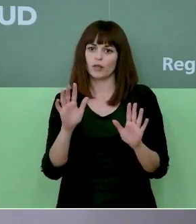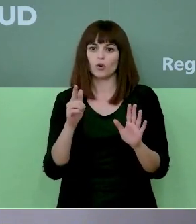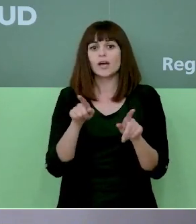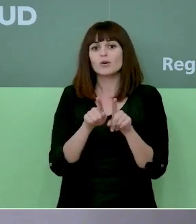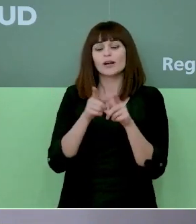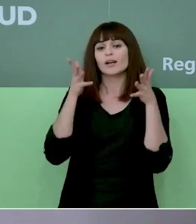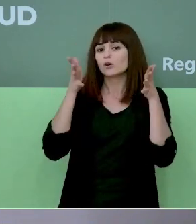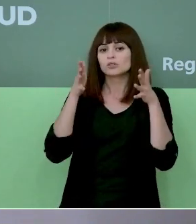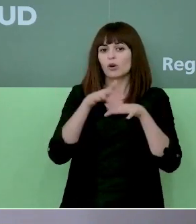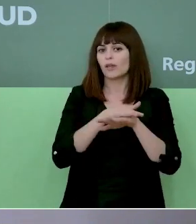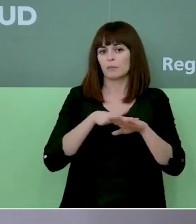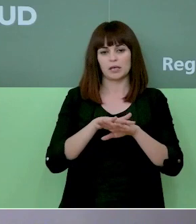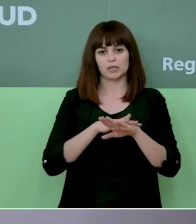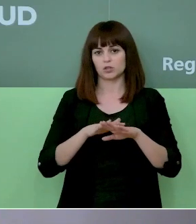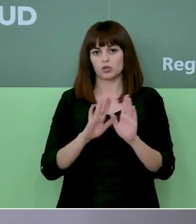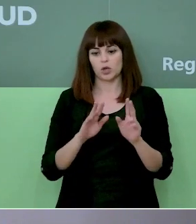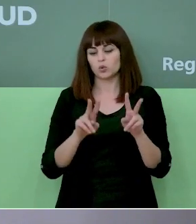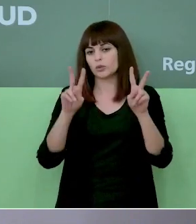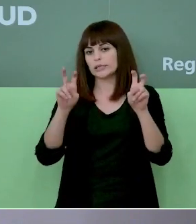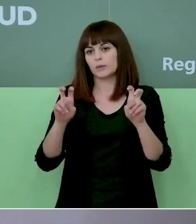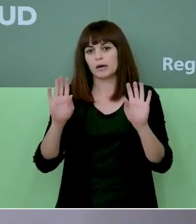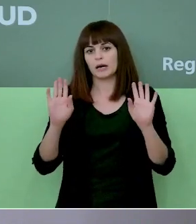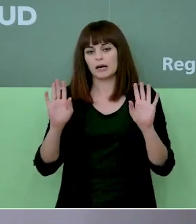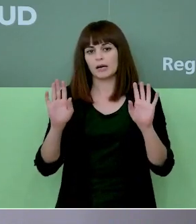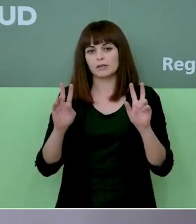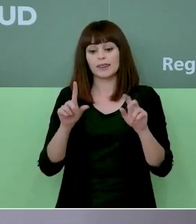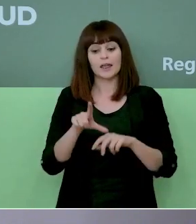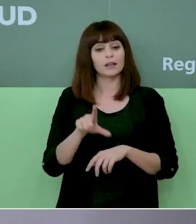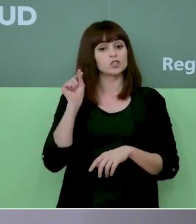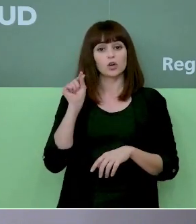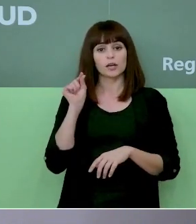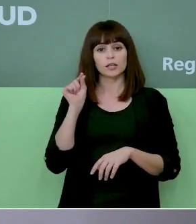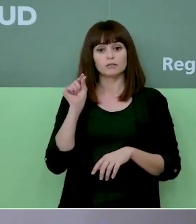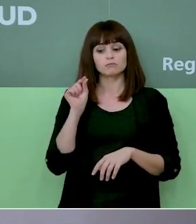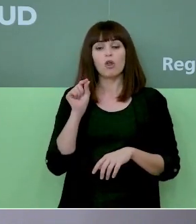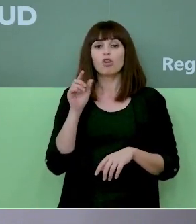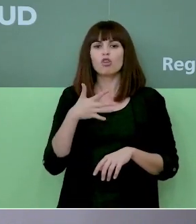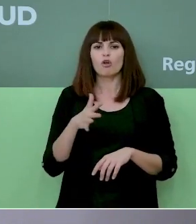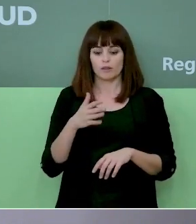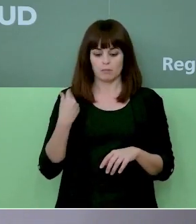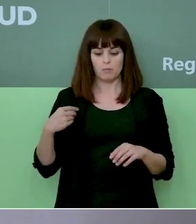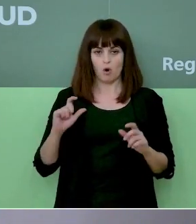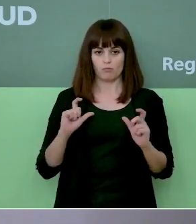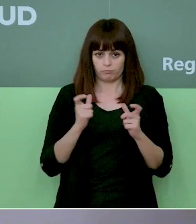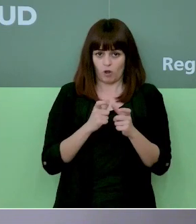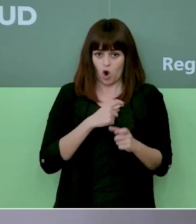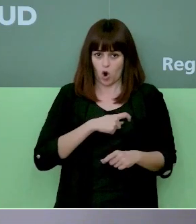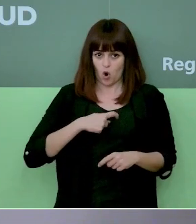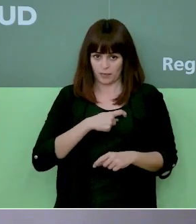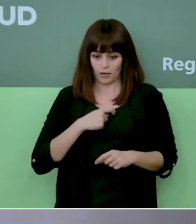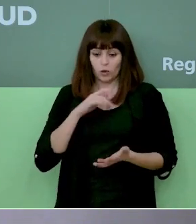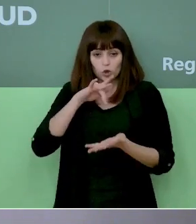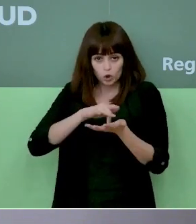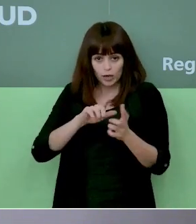Consejo de Ministros. Ahí es una cuestión en que las decisiones se toman en un comité los días que nos